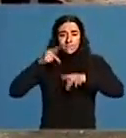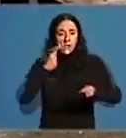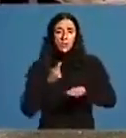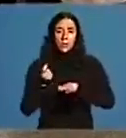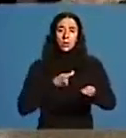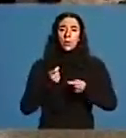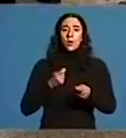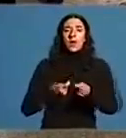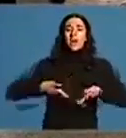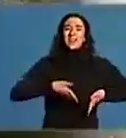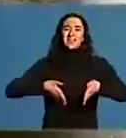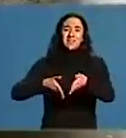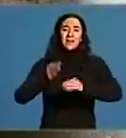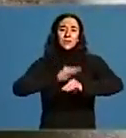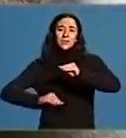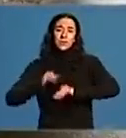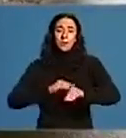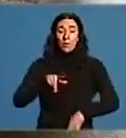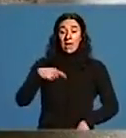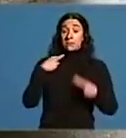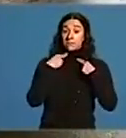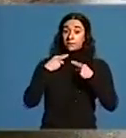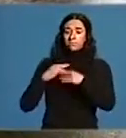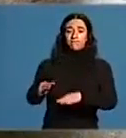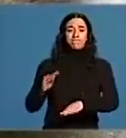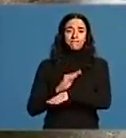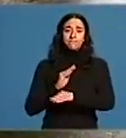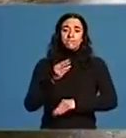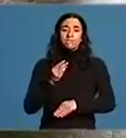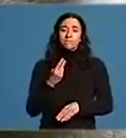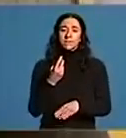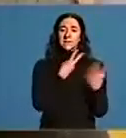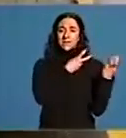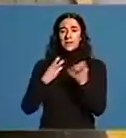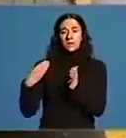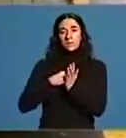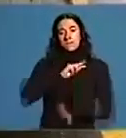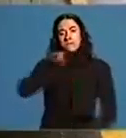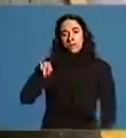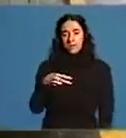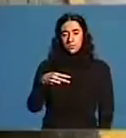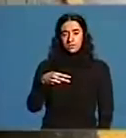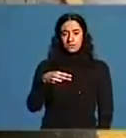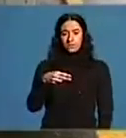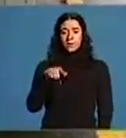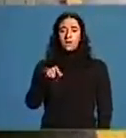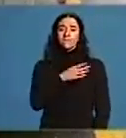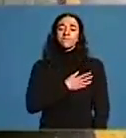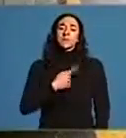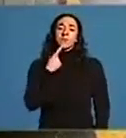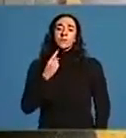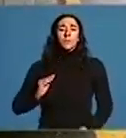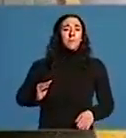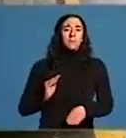varias estradas do núcleo urbán onde o organismo provincial acometerá melloras valoradas en 700.000 euros. Tratase doutra das